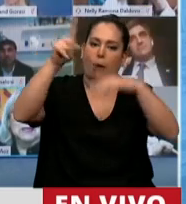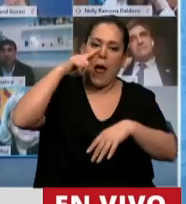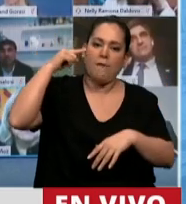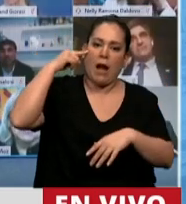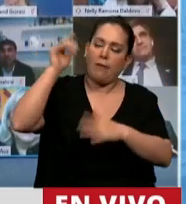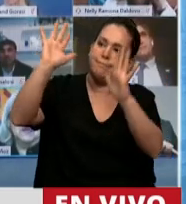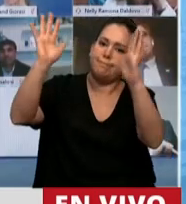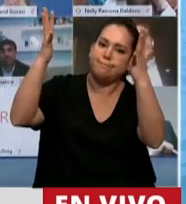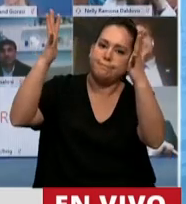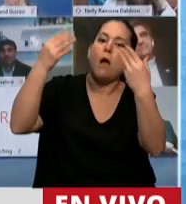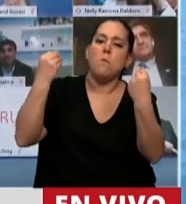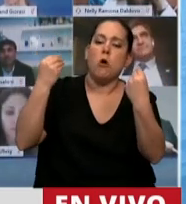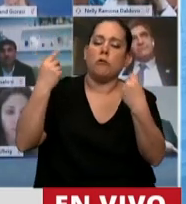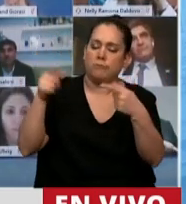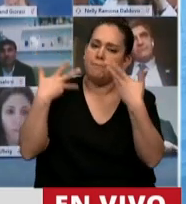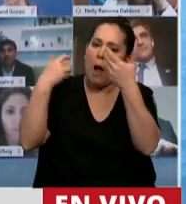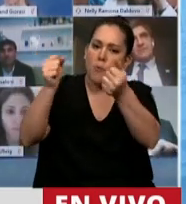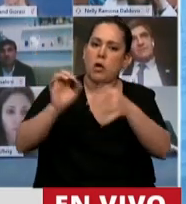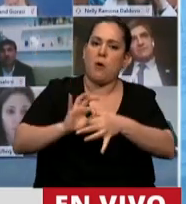porque honramos la democracia.